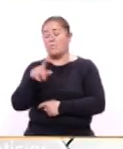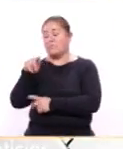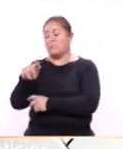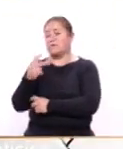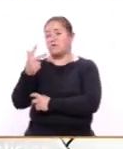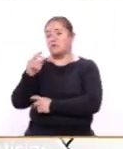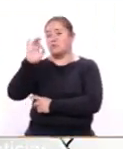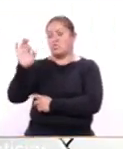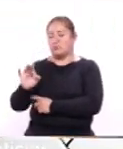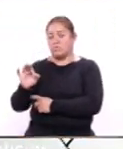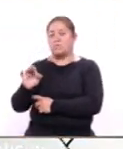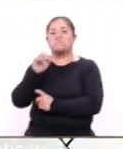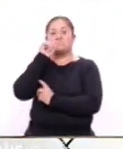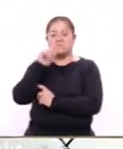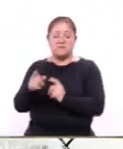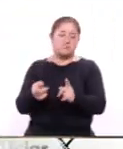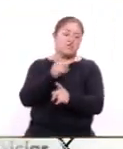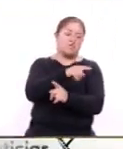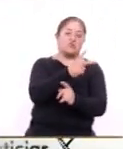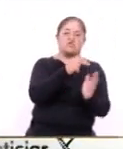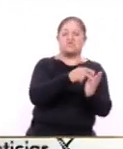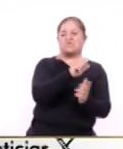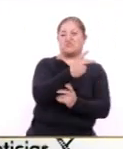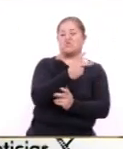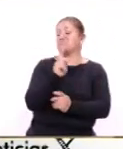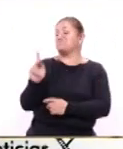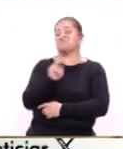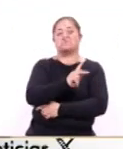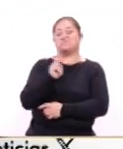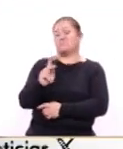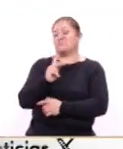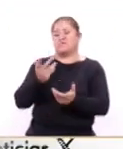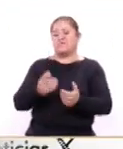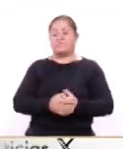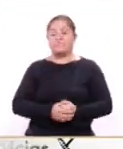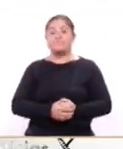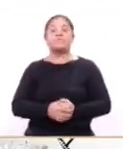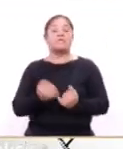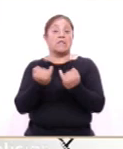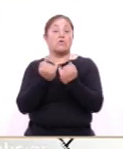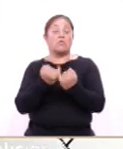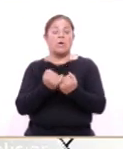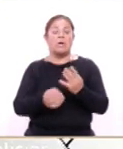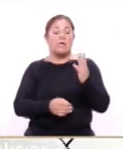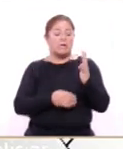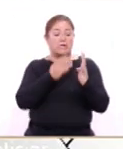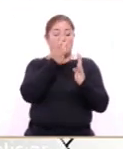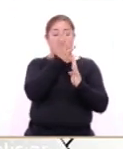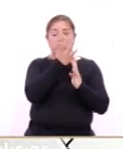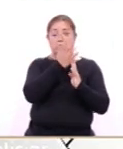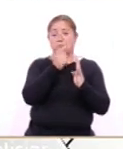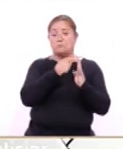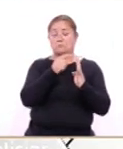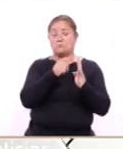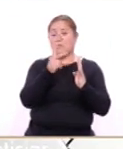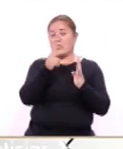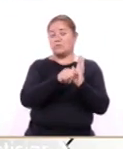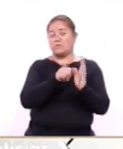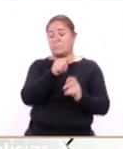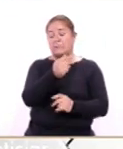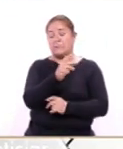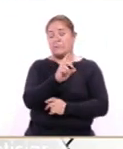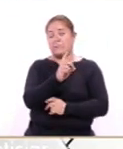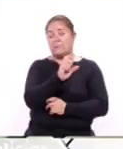78%, misma cifra de 2022. De igual forma, se detalla que en el cuarto trimestre de 2023, la tasa de participación